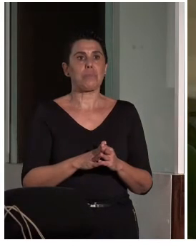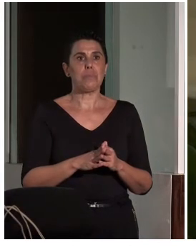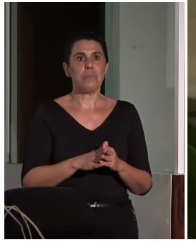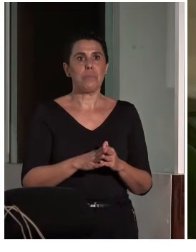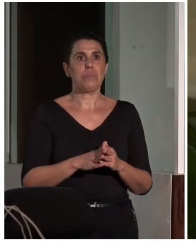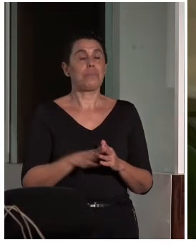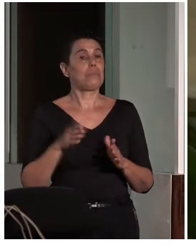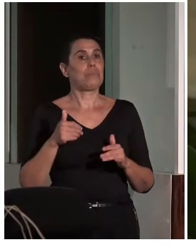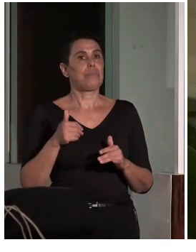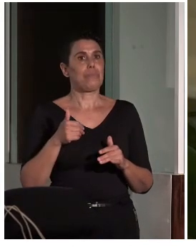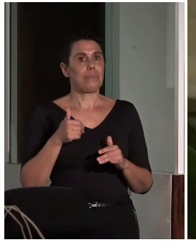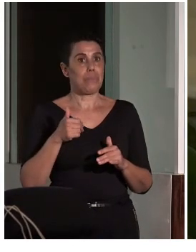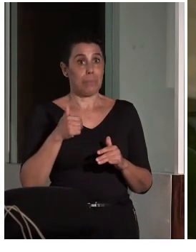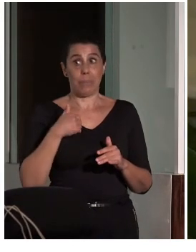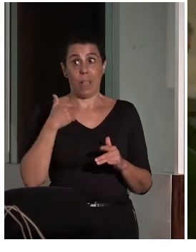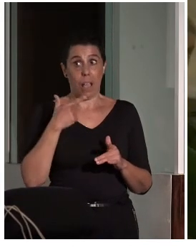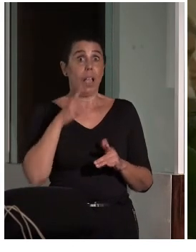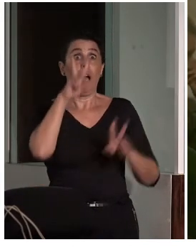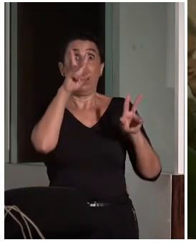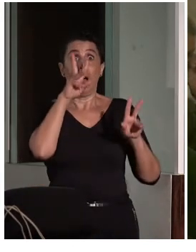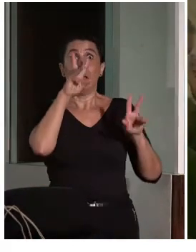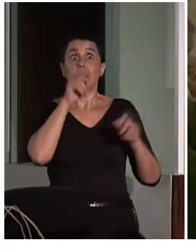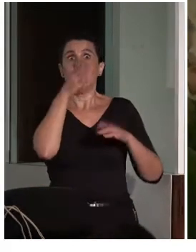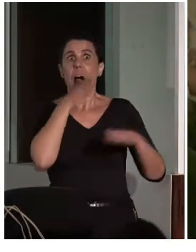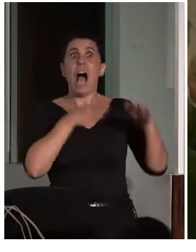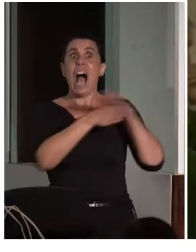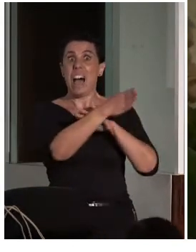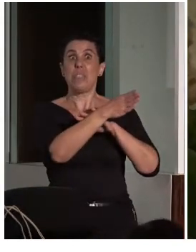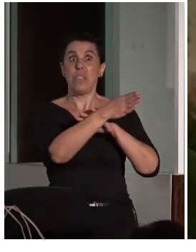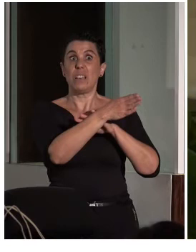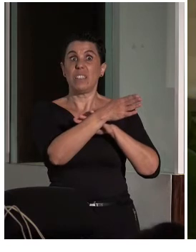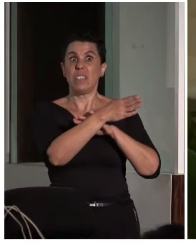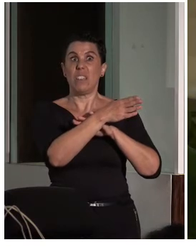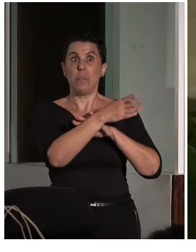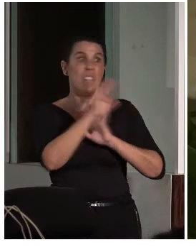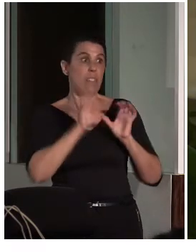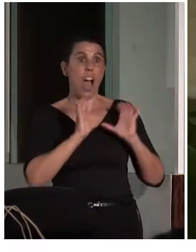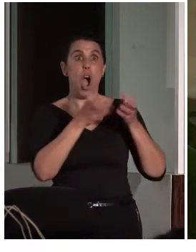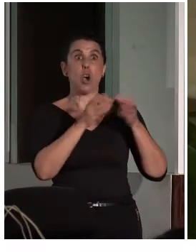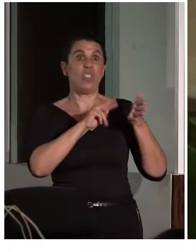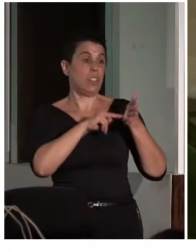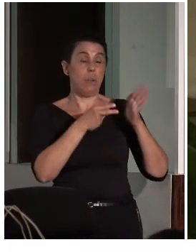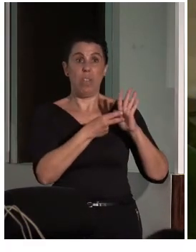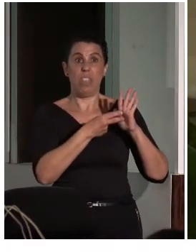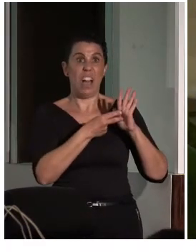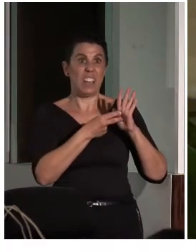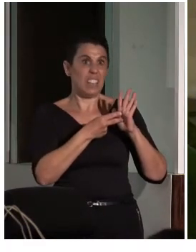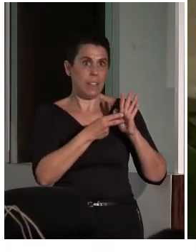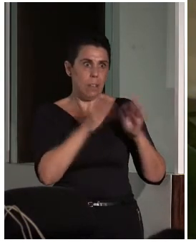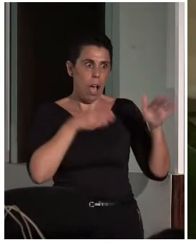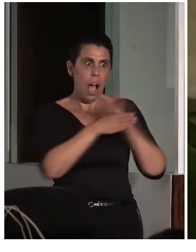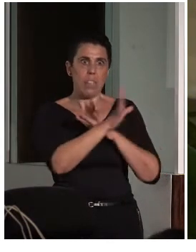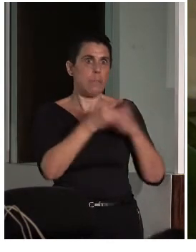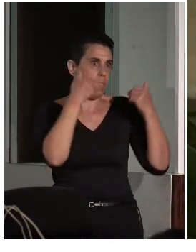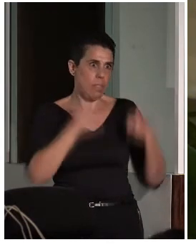Y, desde luego, la idea de la accesibilidad para el colectivo de arquitectos ha estado ligada siempre y sobre todo a la accesibilidad física, ¿no?